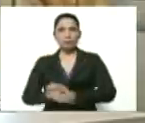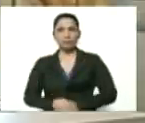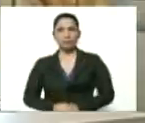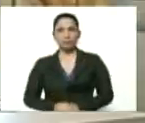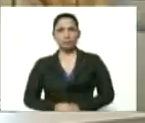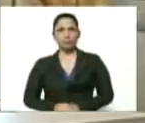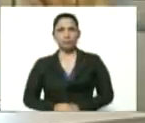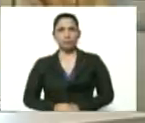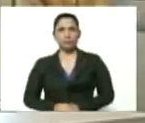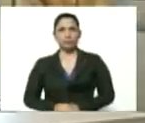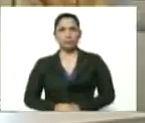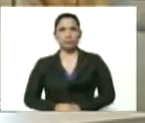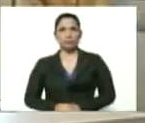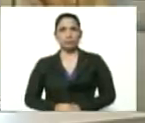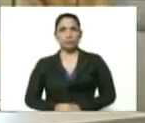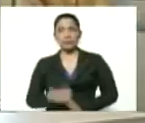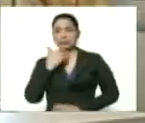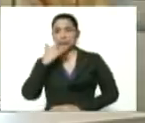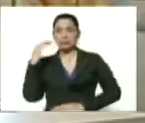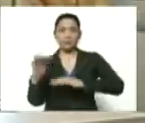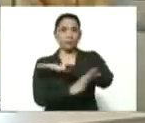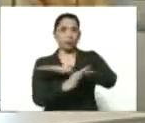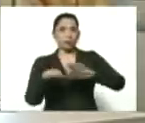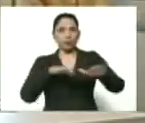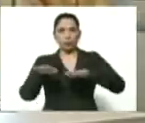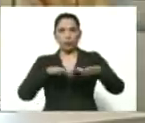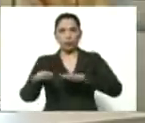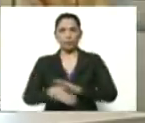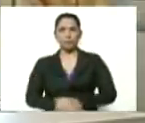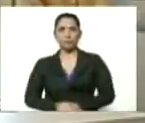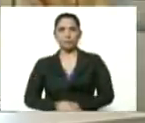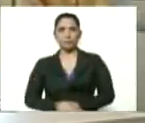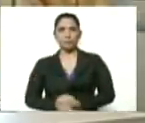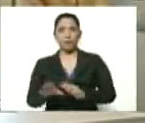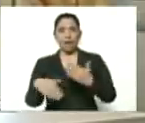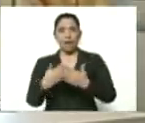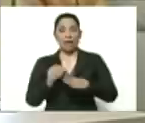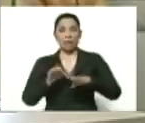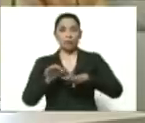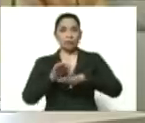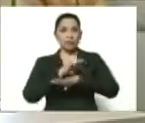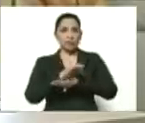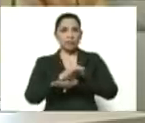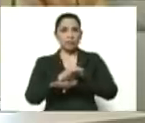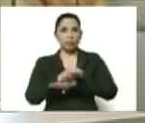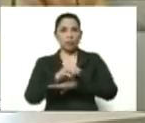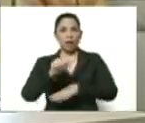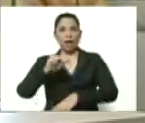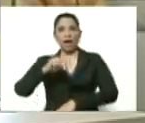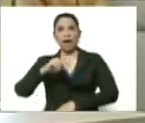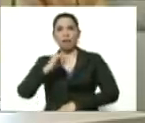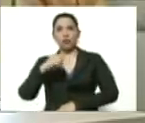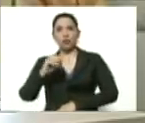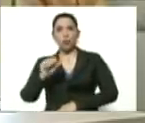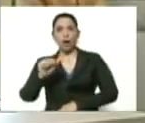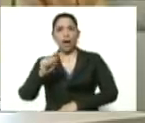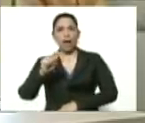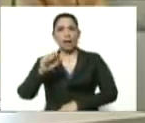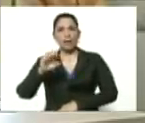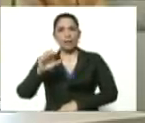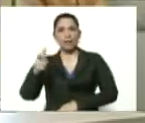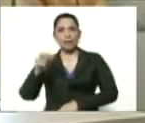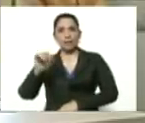Pasa la frontera, llegas a Cogedes, hasta el municipio de Anzuategui, sector Camoruco, y allá está la